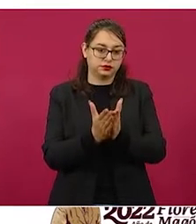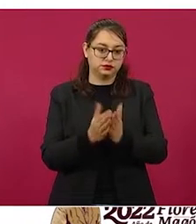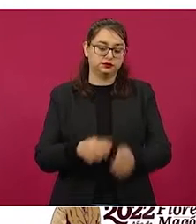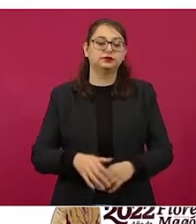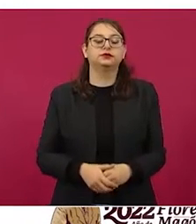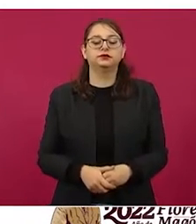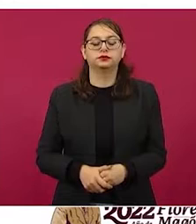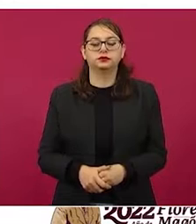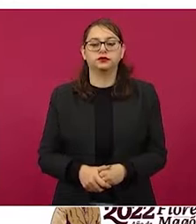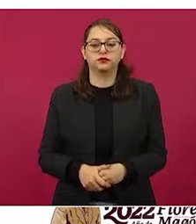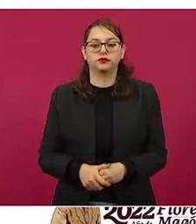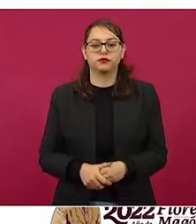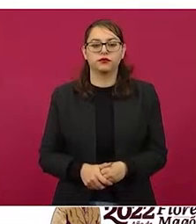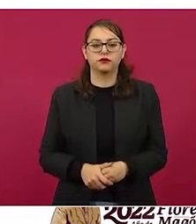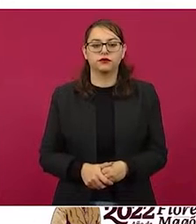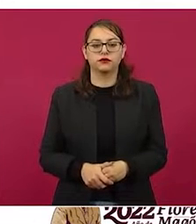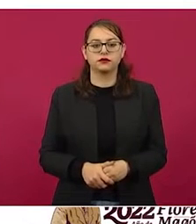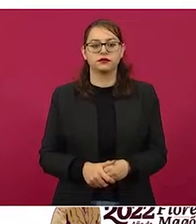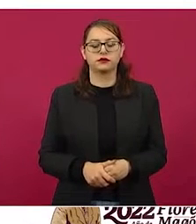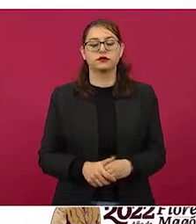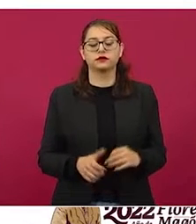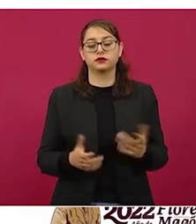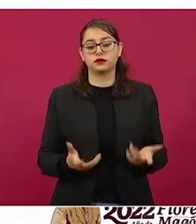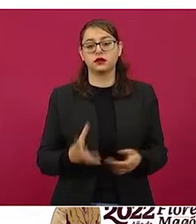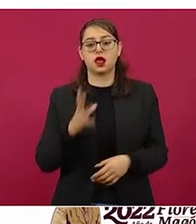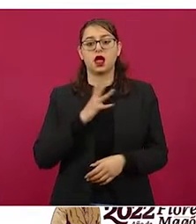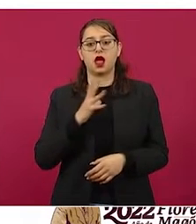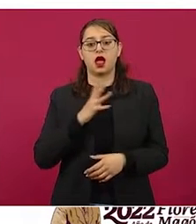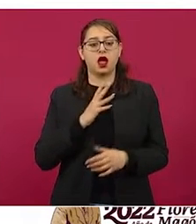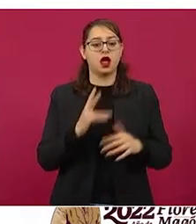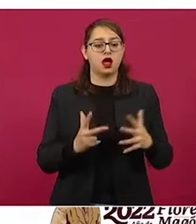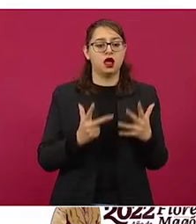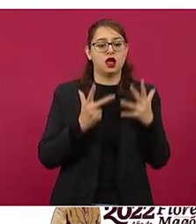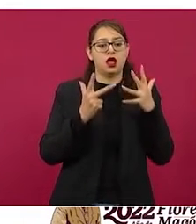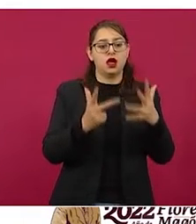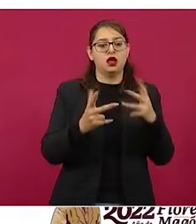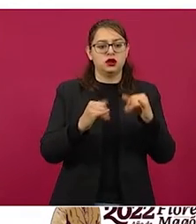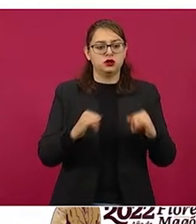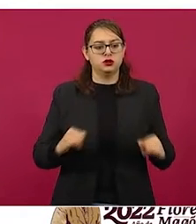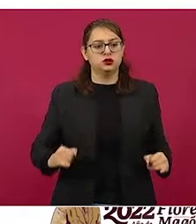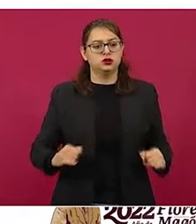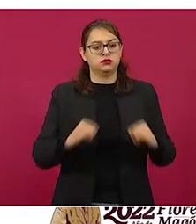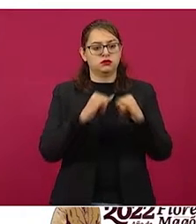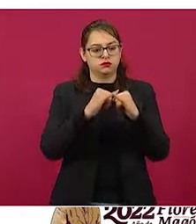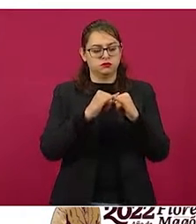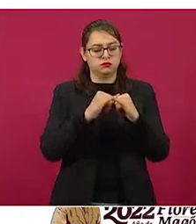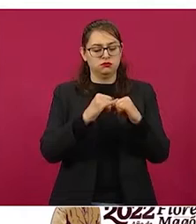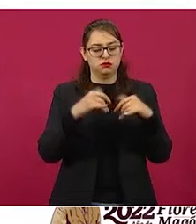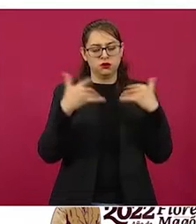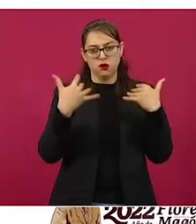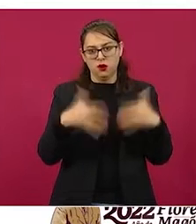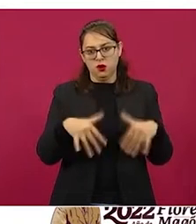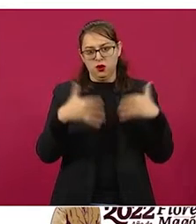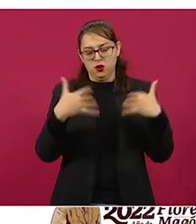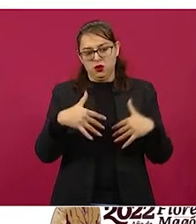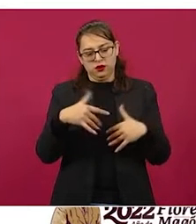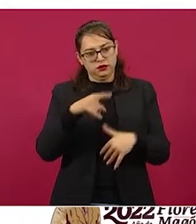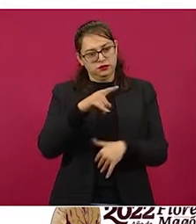ocho instituciones las que nos hicieron el honor de